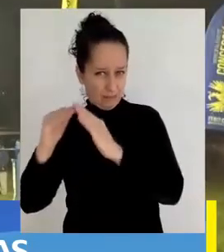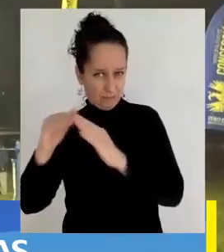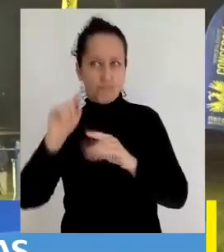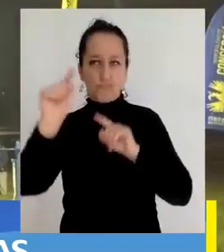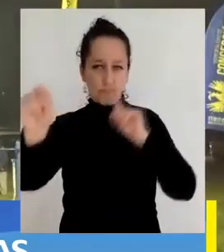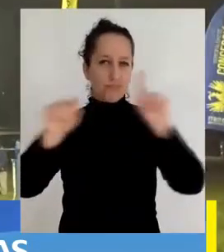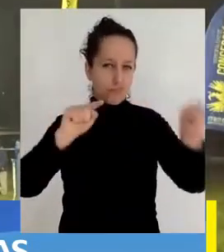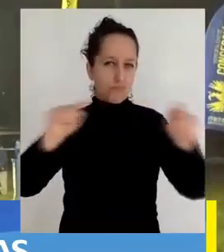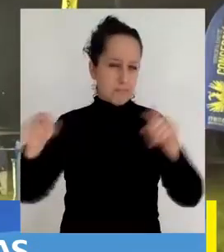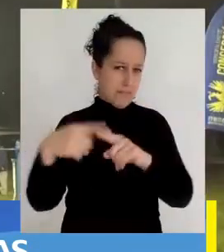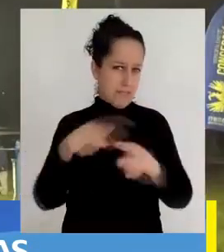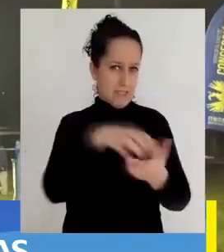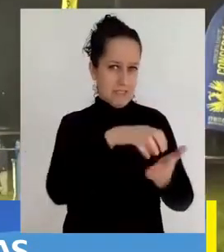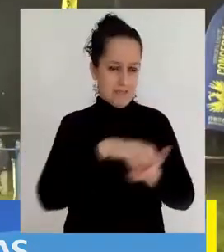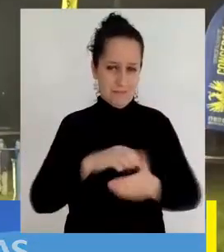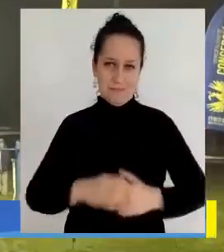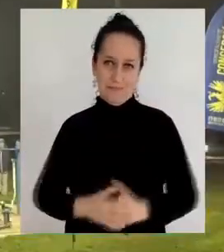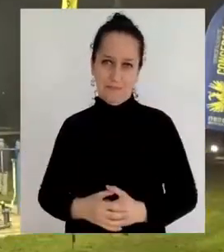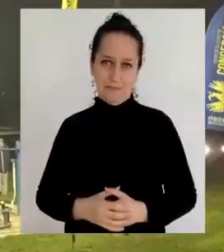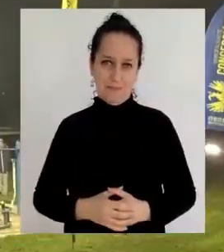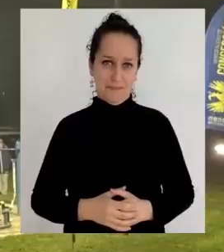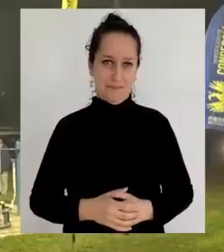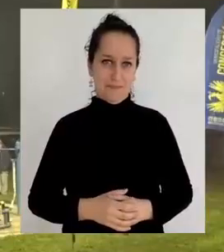públicos en otros barrios de la ciudad.